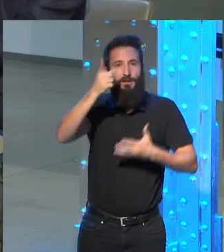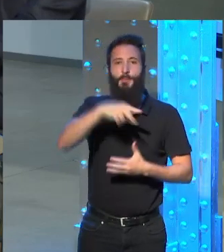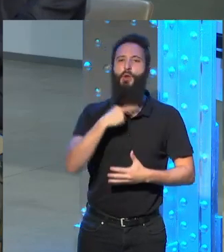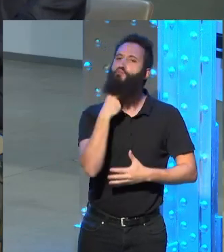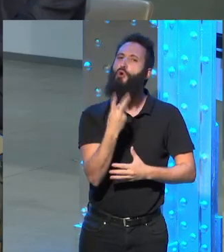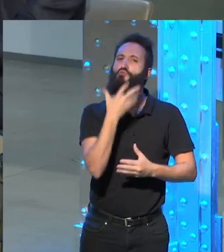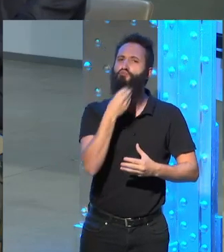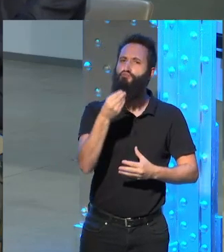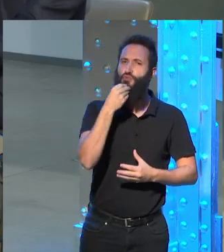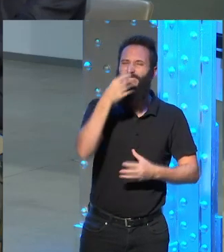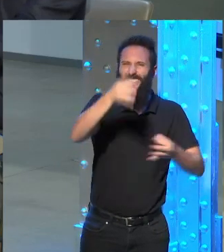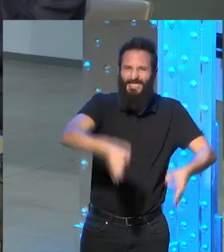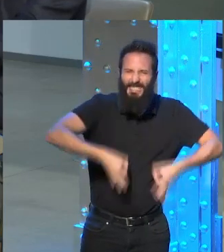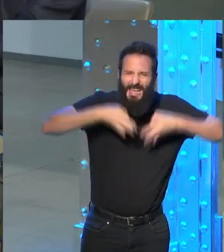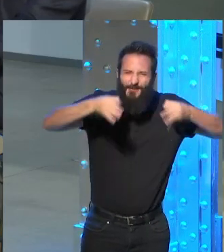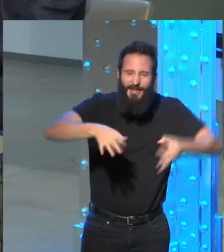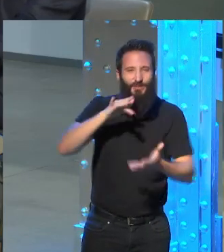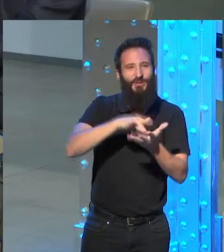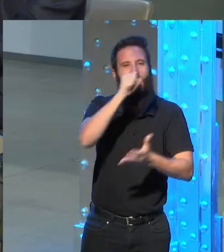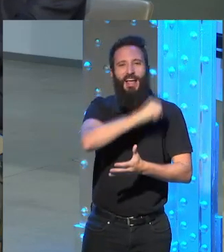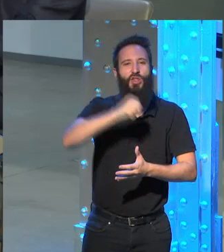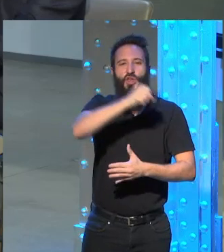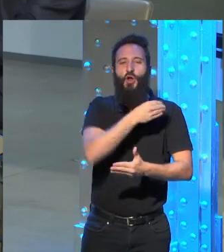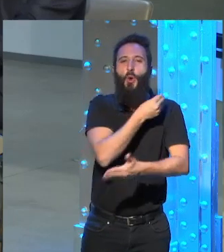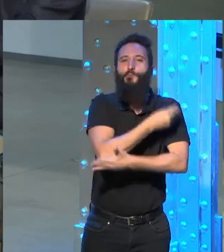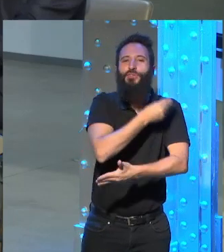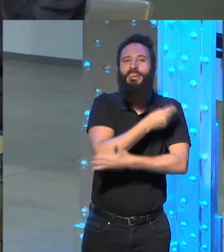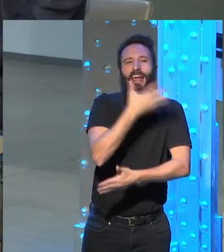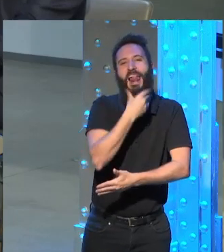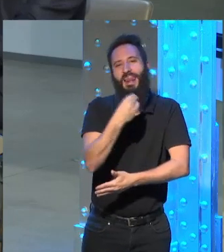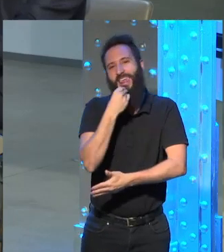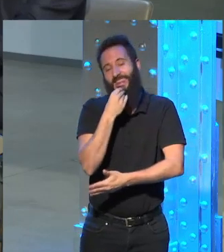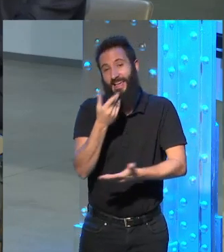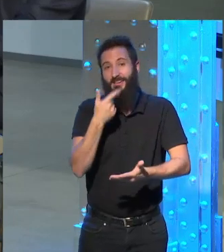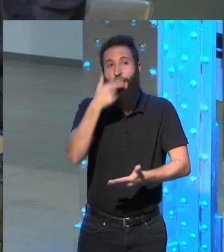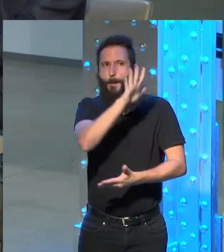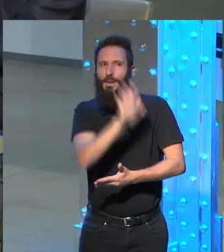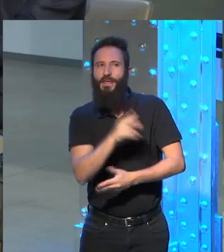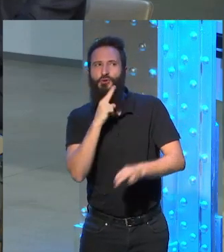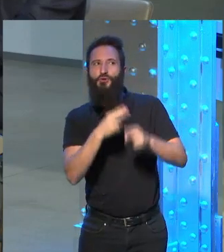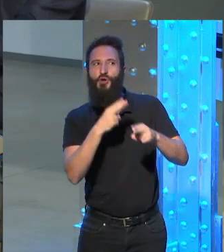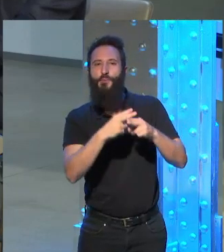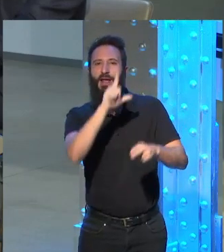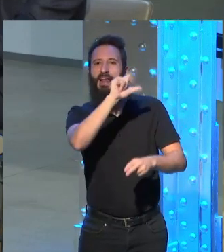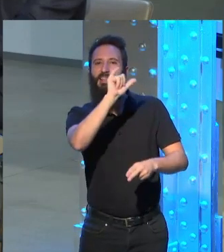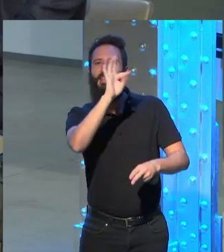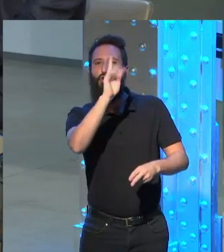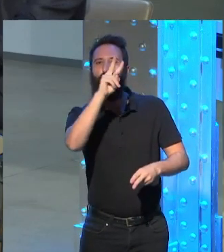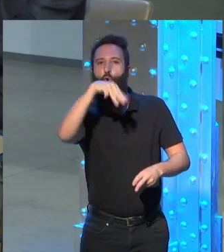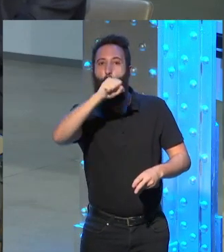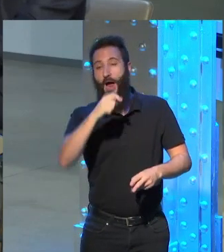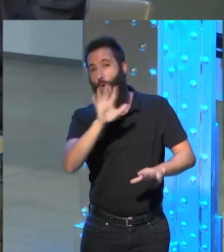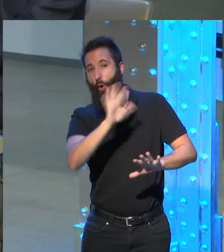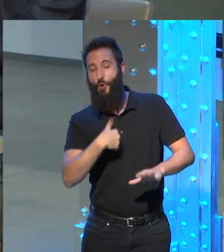cantaba siempre muñequita linda y entonces parece que se llamaba Lituma o por lo menos eso es lo que